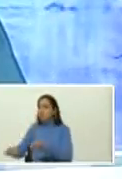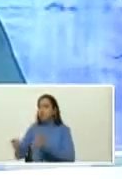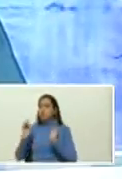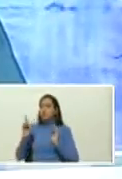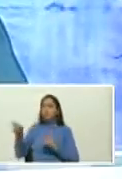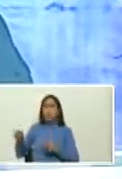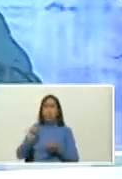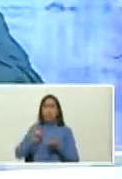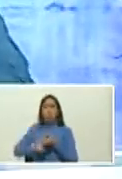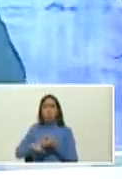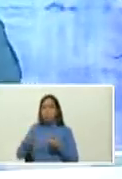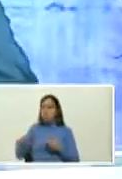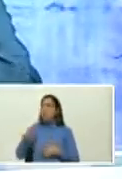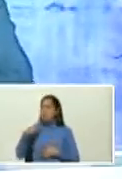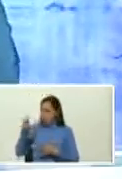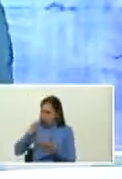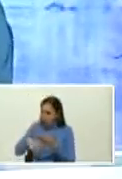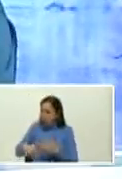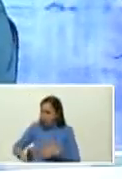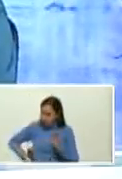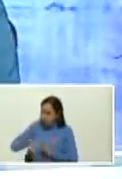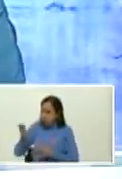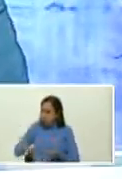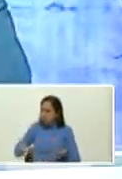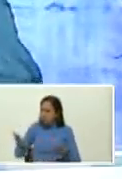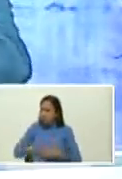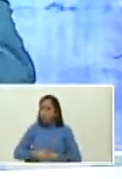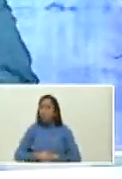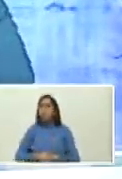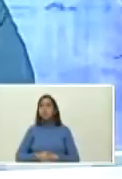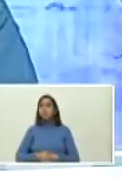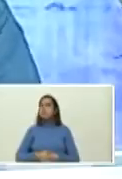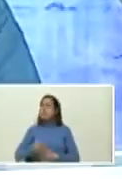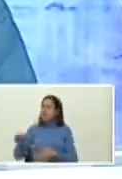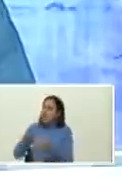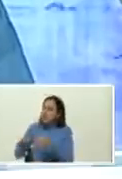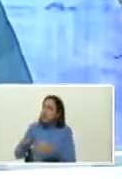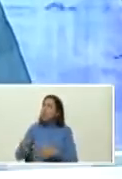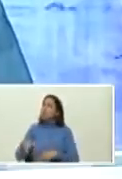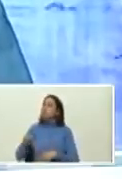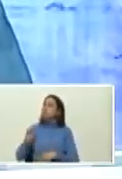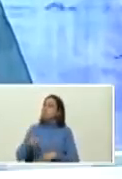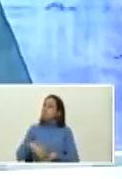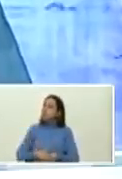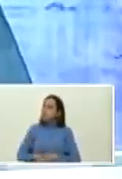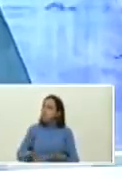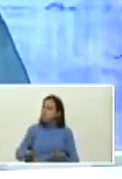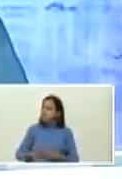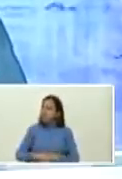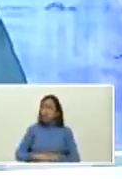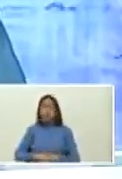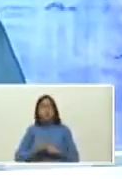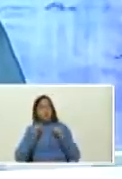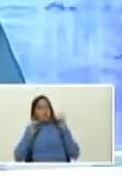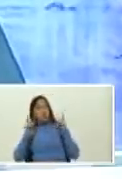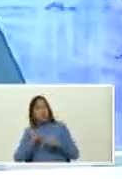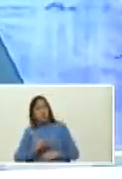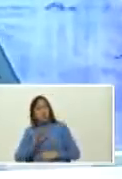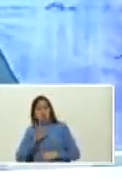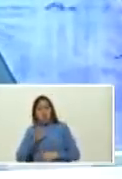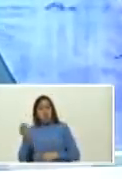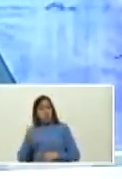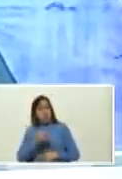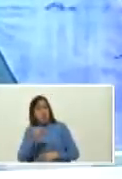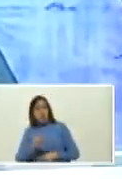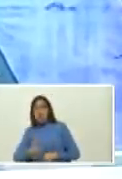y le digo Silia léelo dale explícame que has leído y ella descubre cuatro o cinco cosas más que